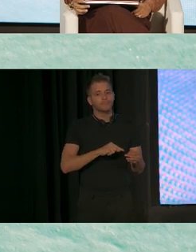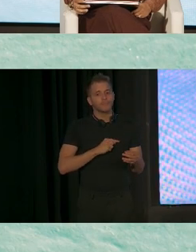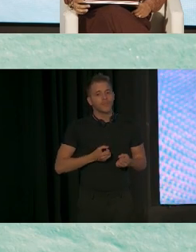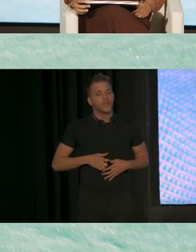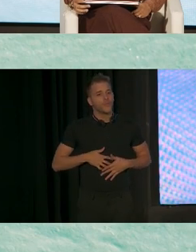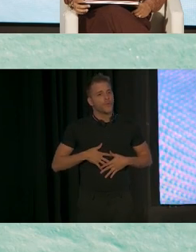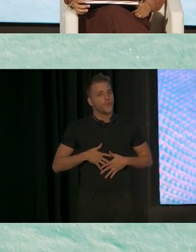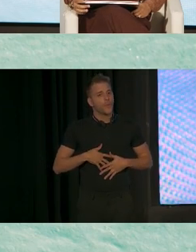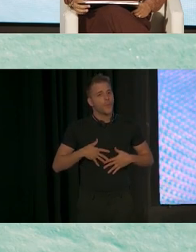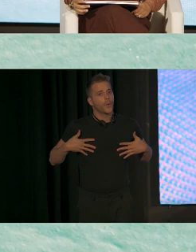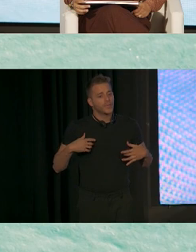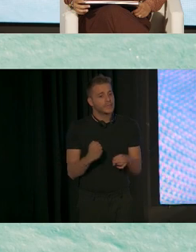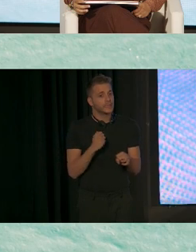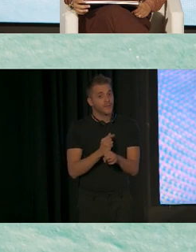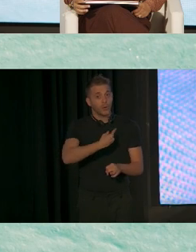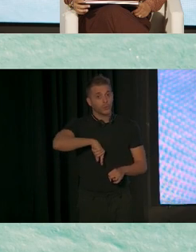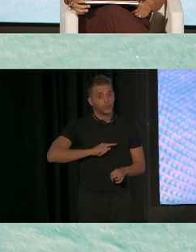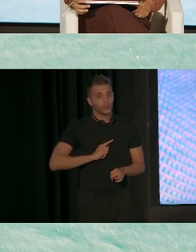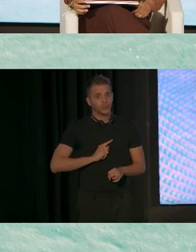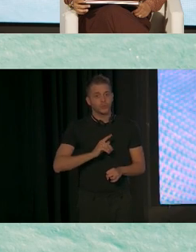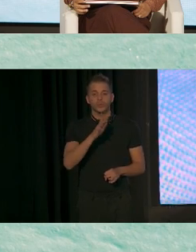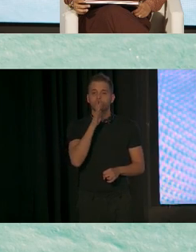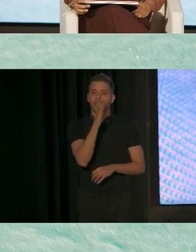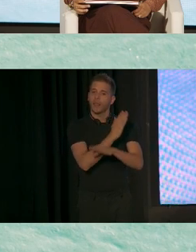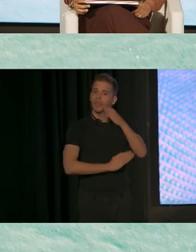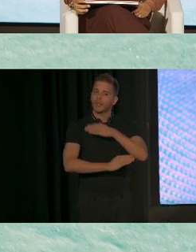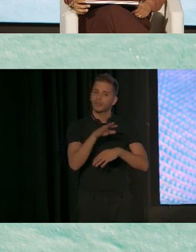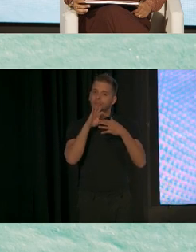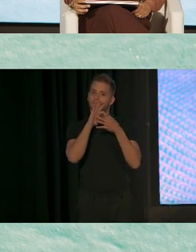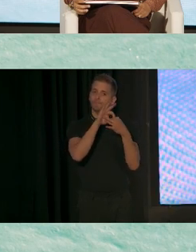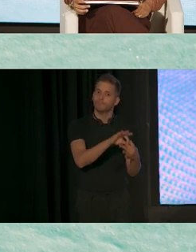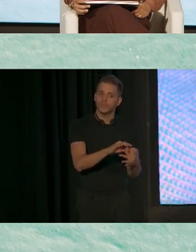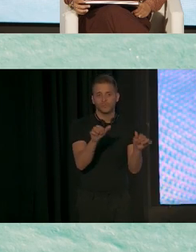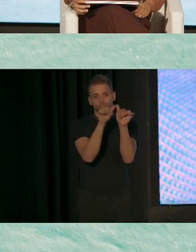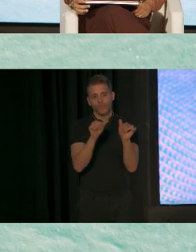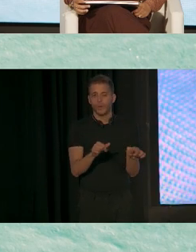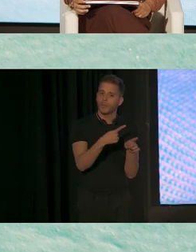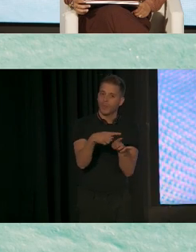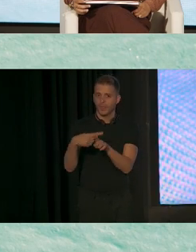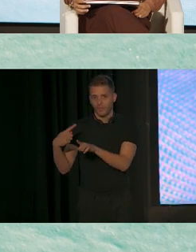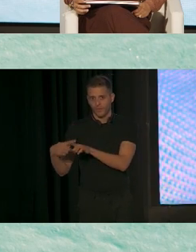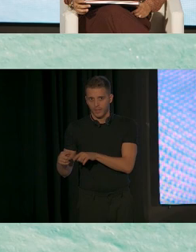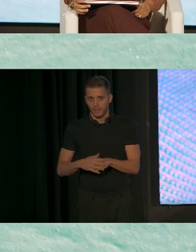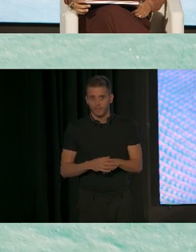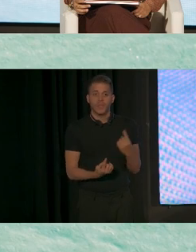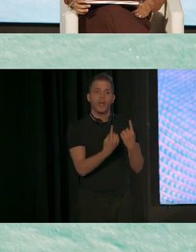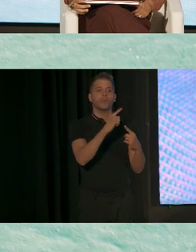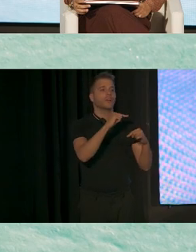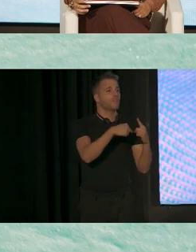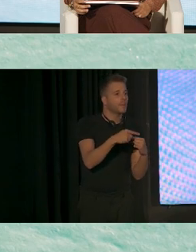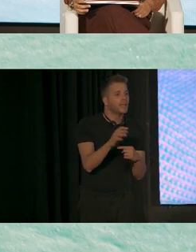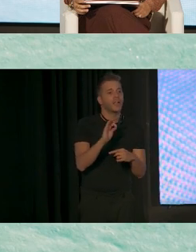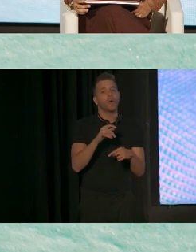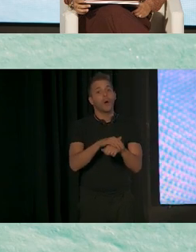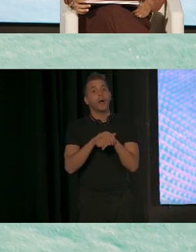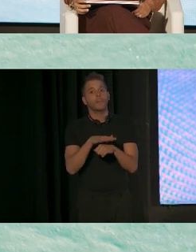que hacemos porque estamos conectados con la discapacidad de una manera u otra, con una familiar, un amigo, un